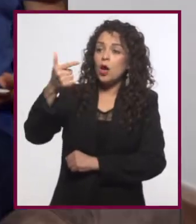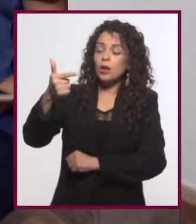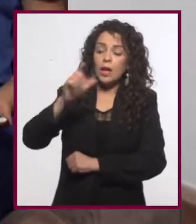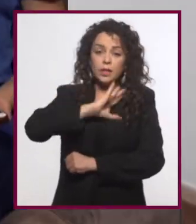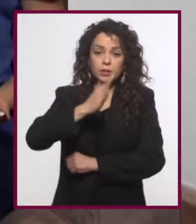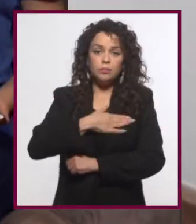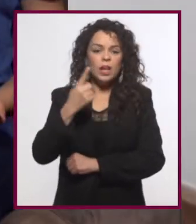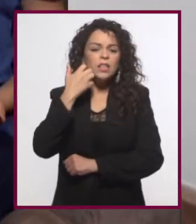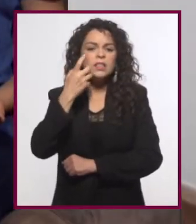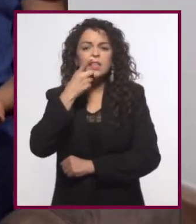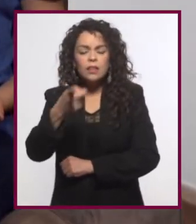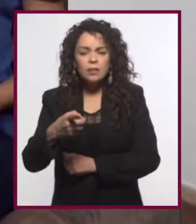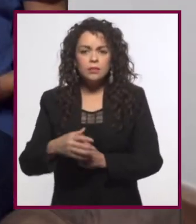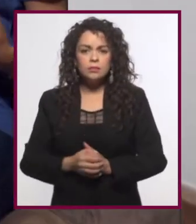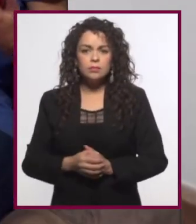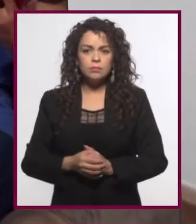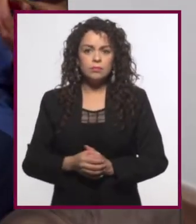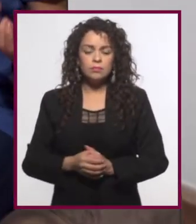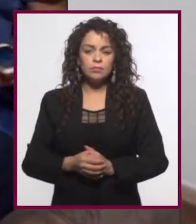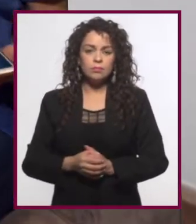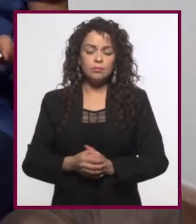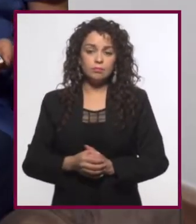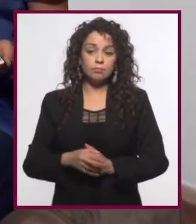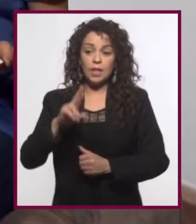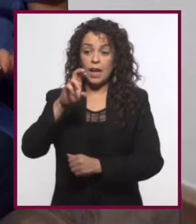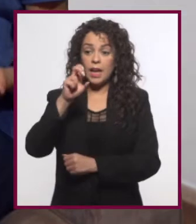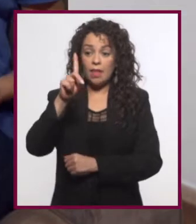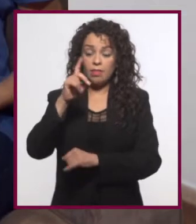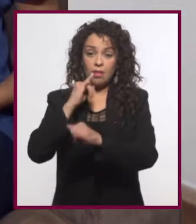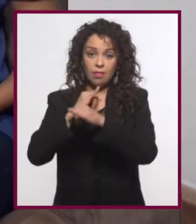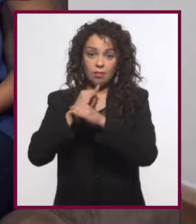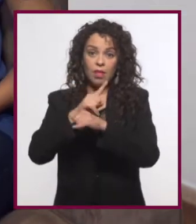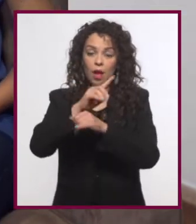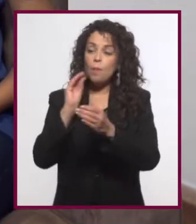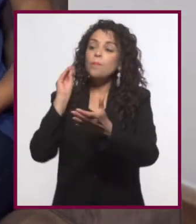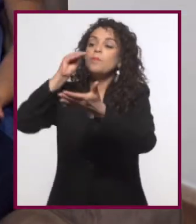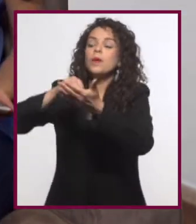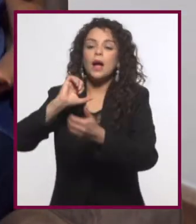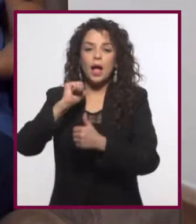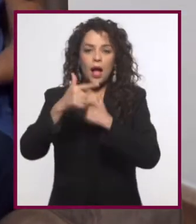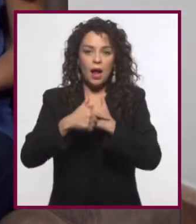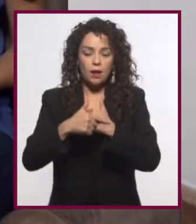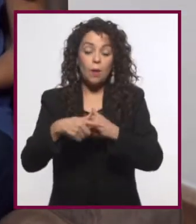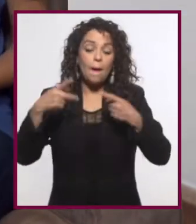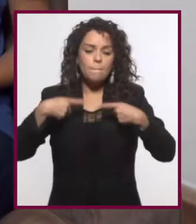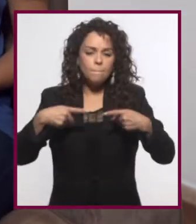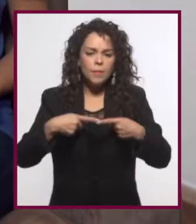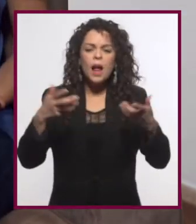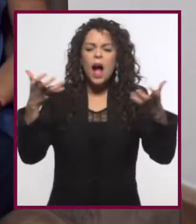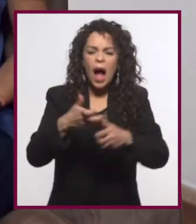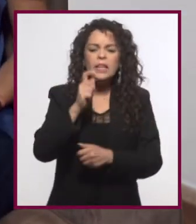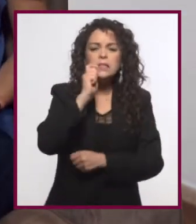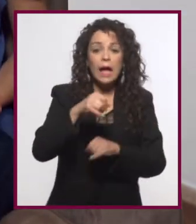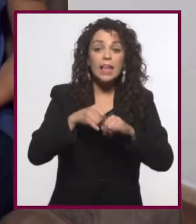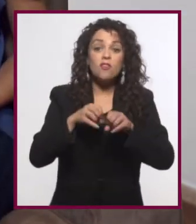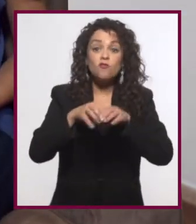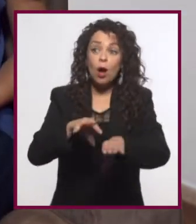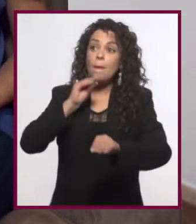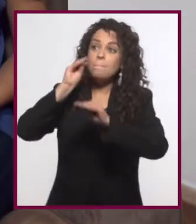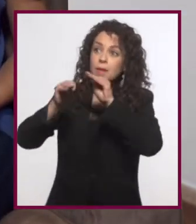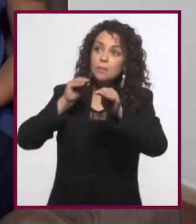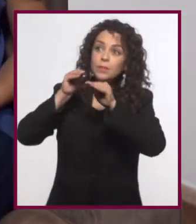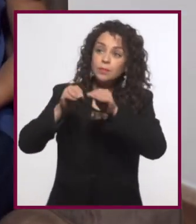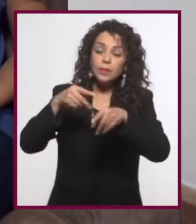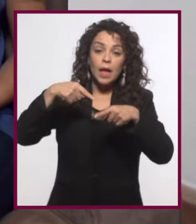Que en español significa ingresar algo a la red. Y precisamente lo que la gente ingresaba era información. Y